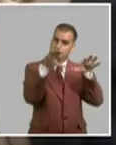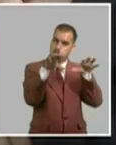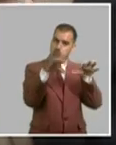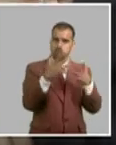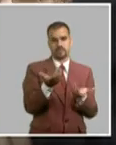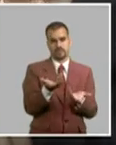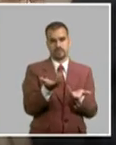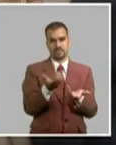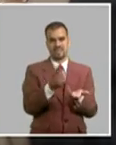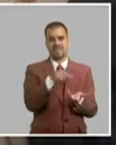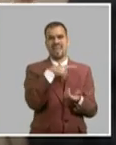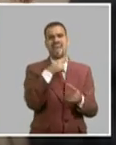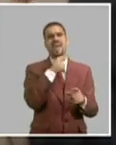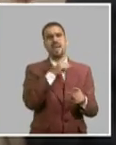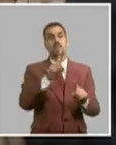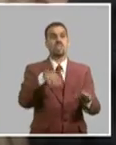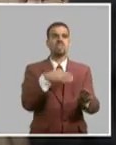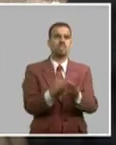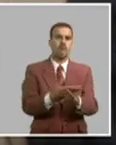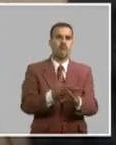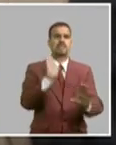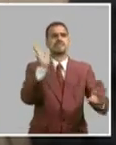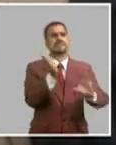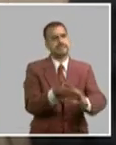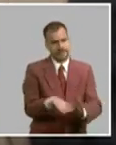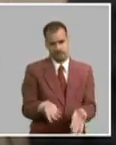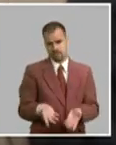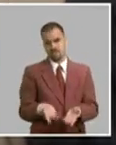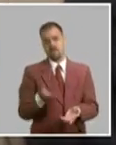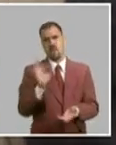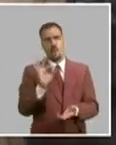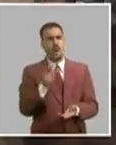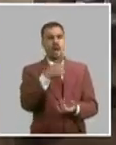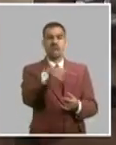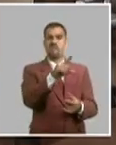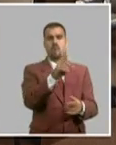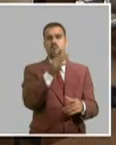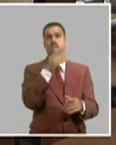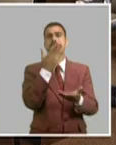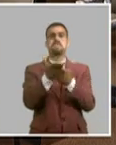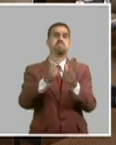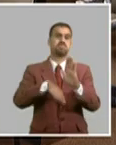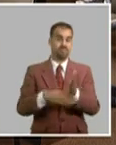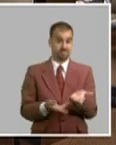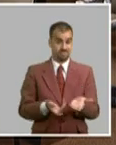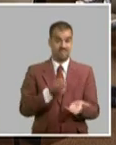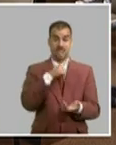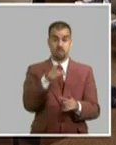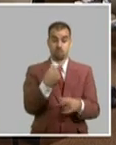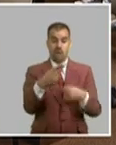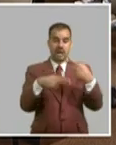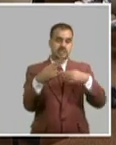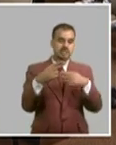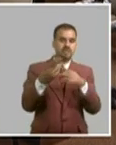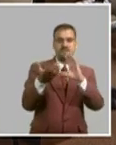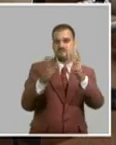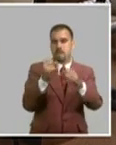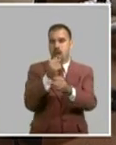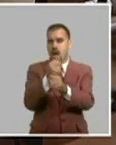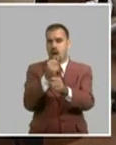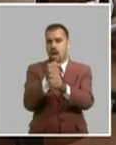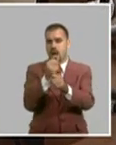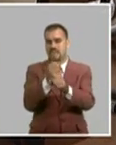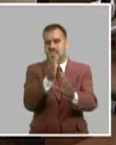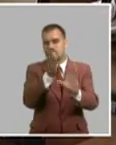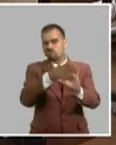militantes, perder cuadros, porque eso es lo que nos está sucediendo cuando no aplicamos correctamente la política de sanciones.